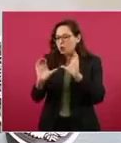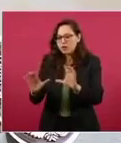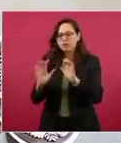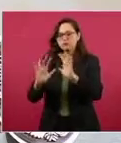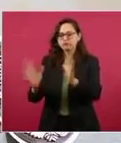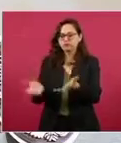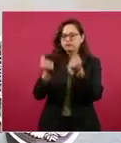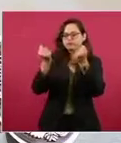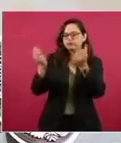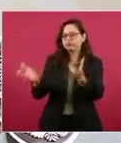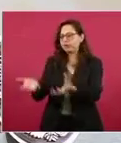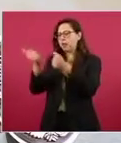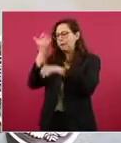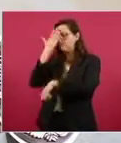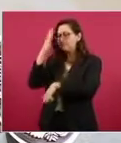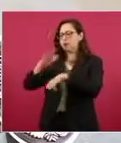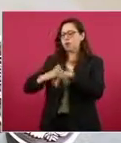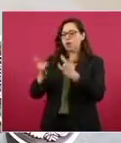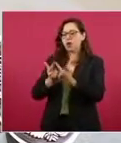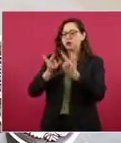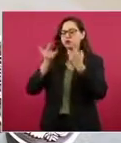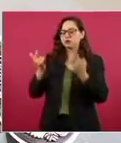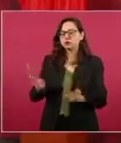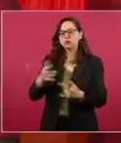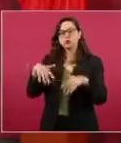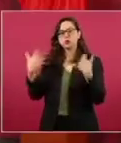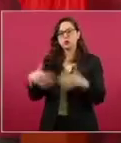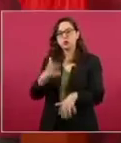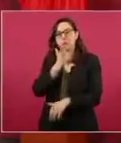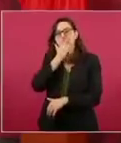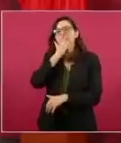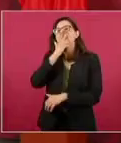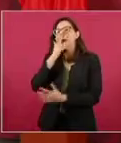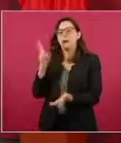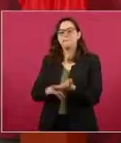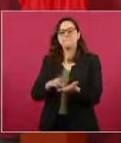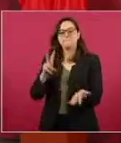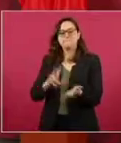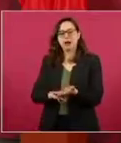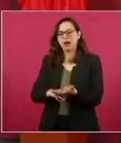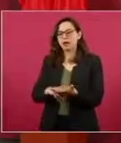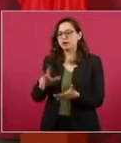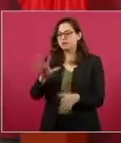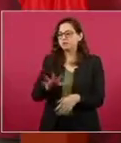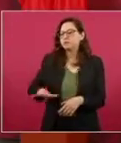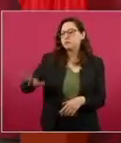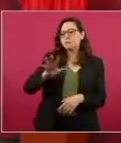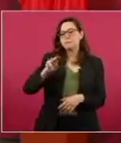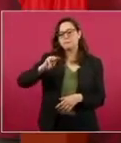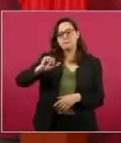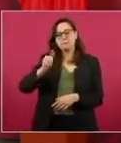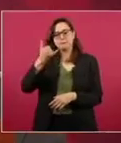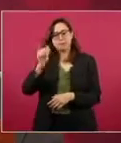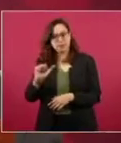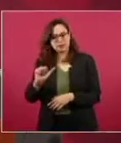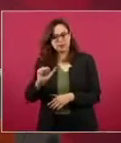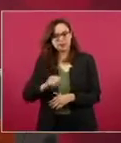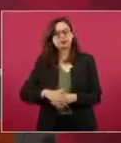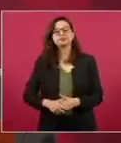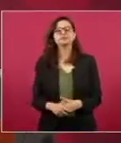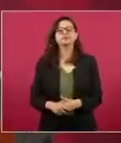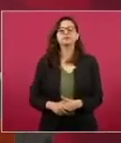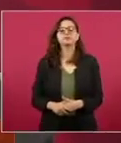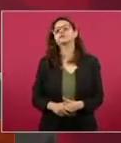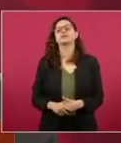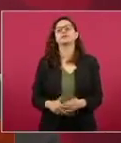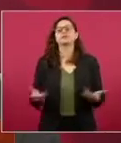de la memoria y la riqueza cultural de la región maya de nuestro país. El trabajo que